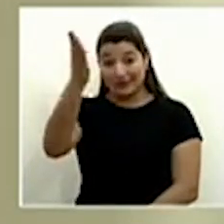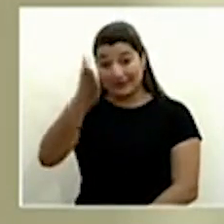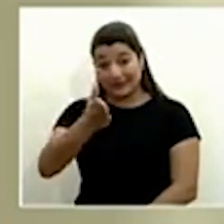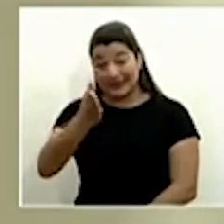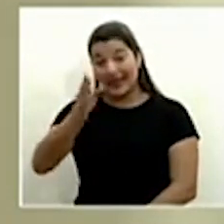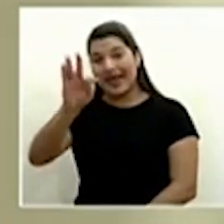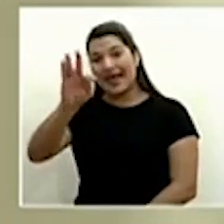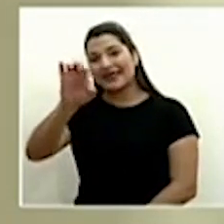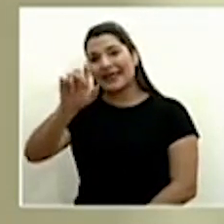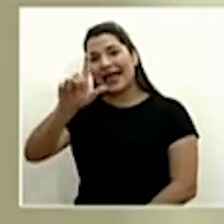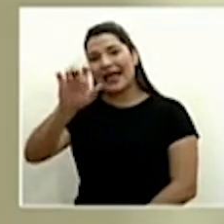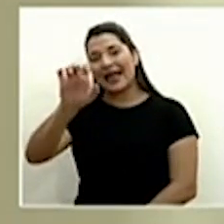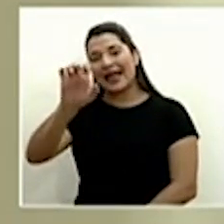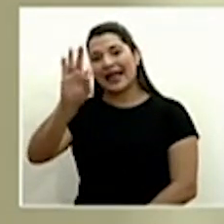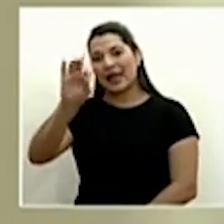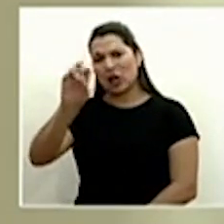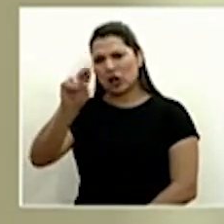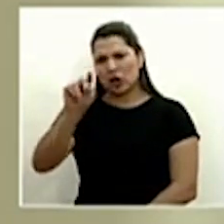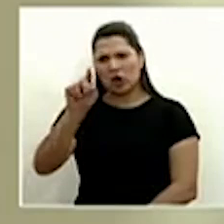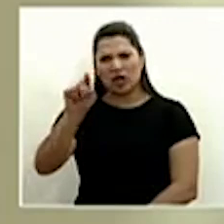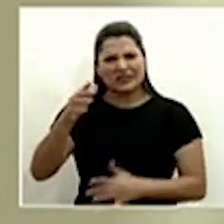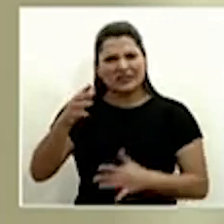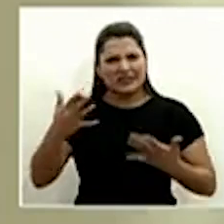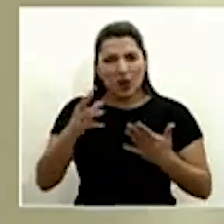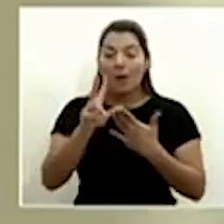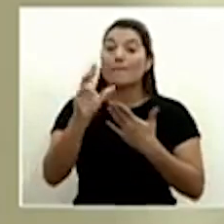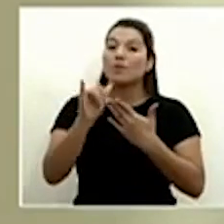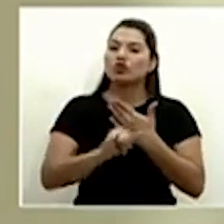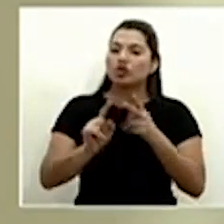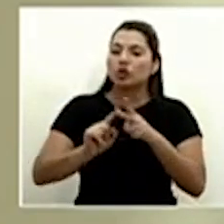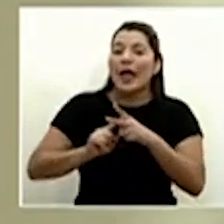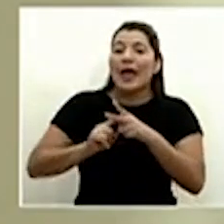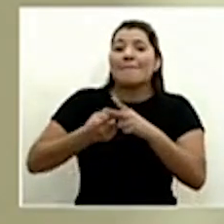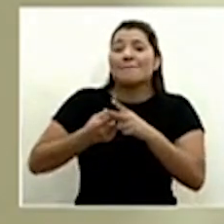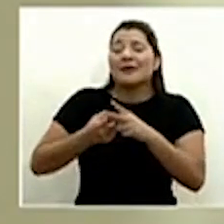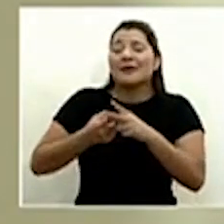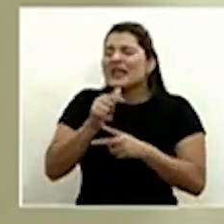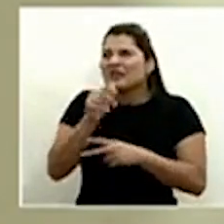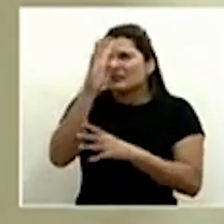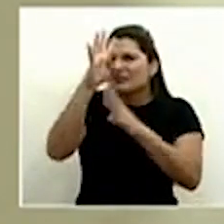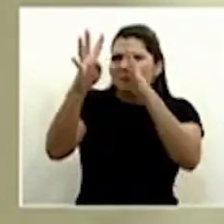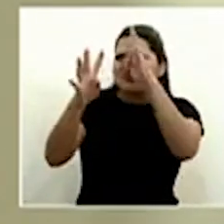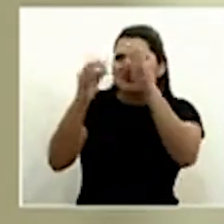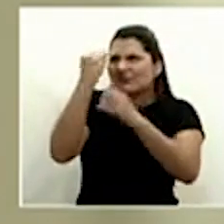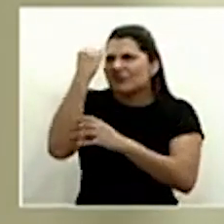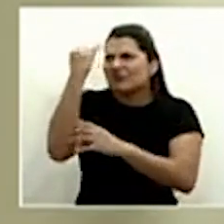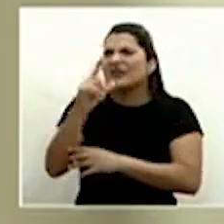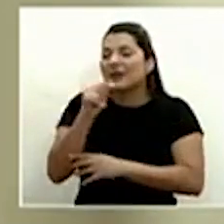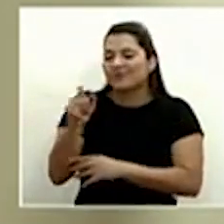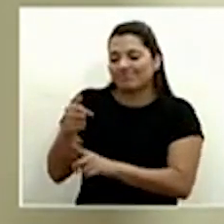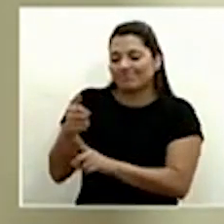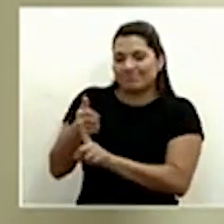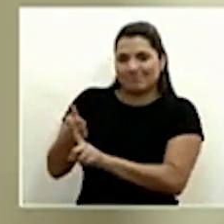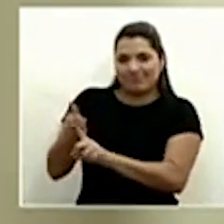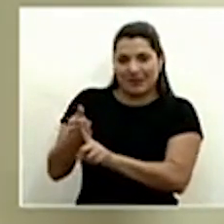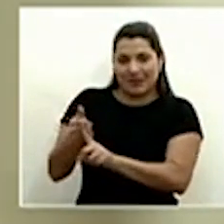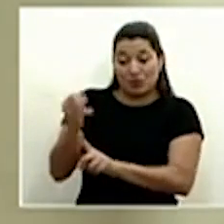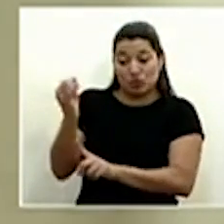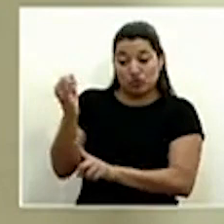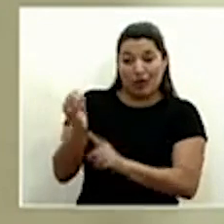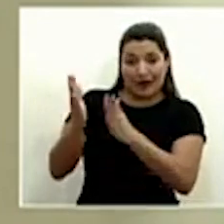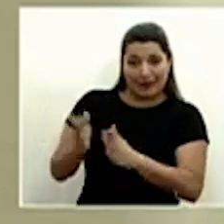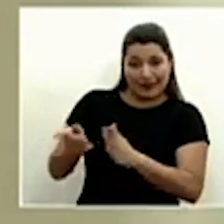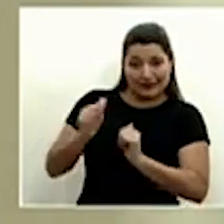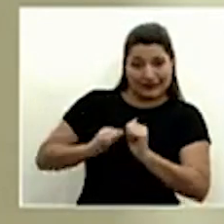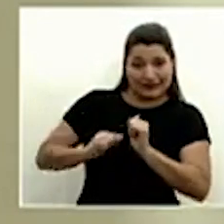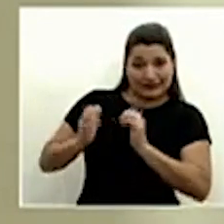Teletón por la Cultura es una iniciativa que nace en el seno de los propios artistas, en una acción solidaria que como ministerio no